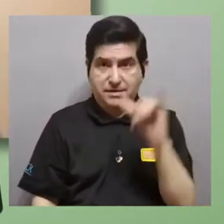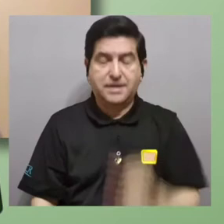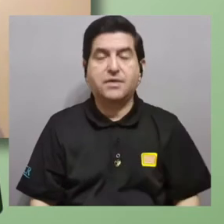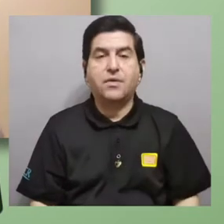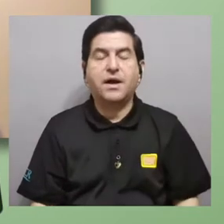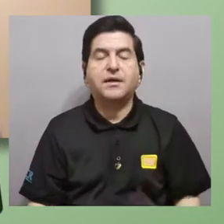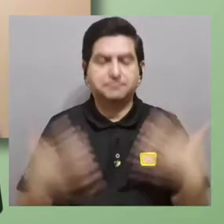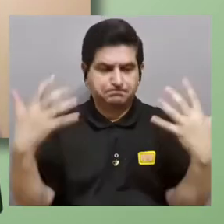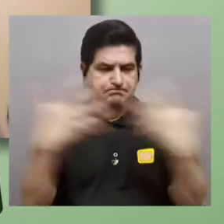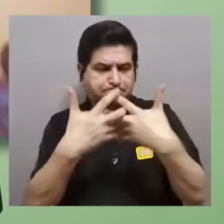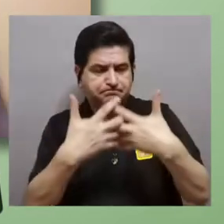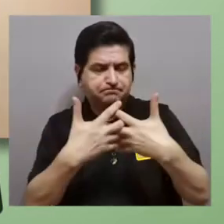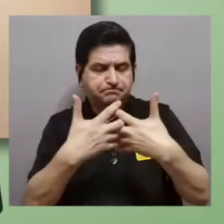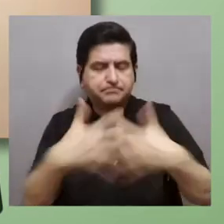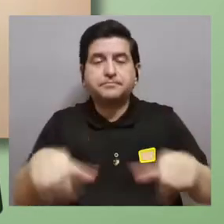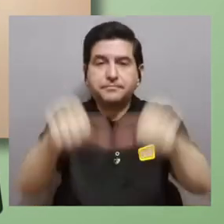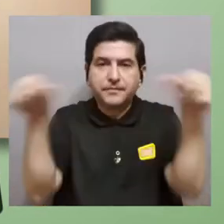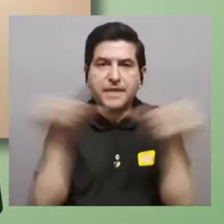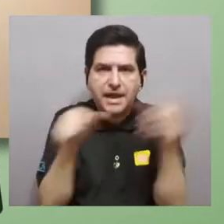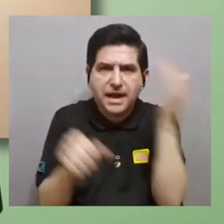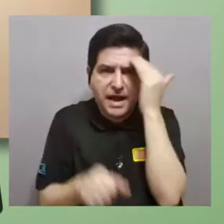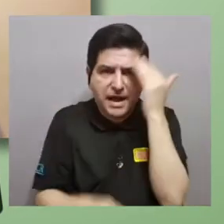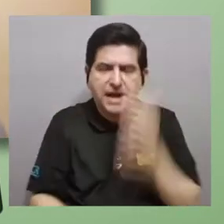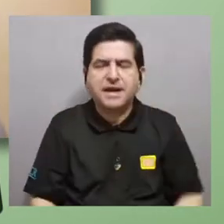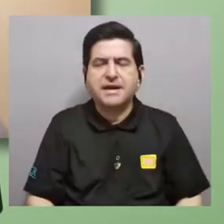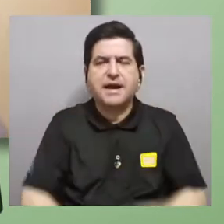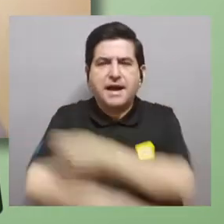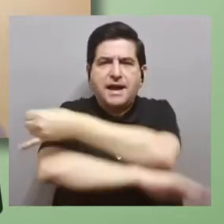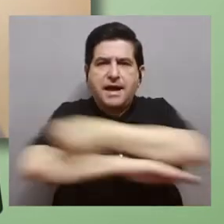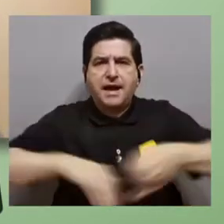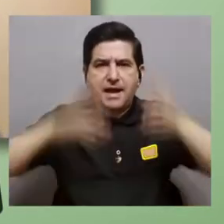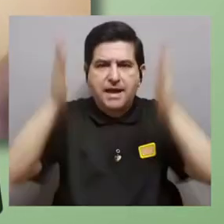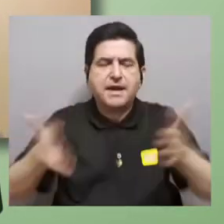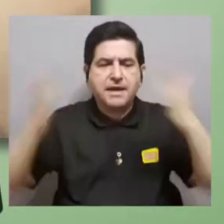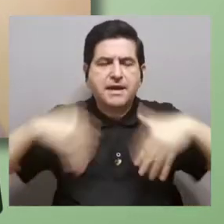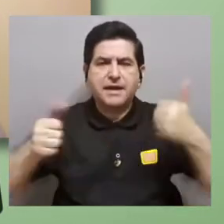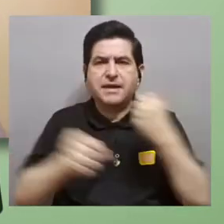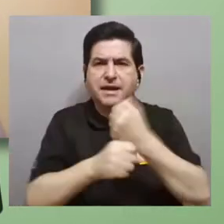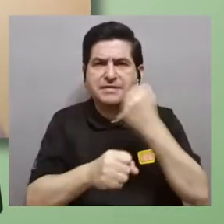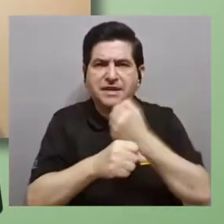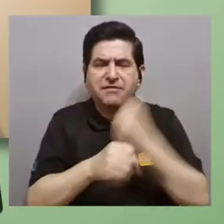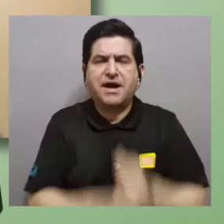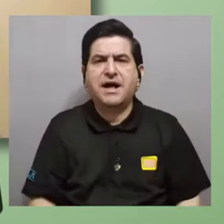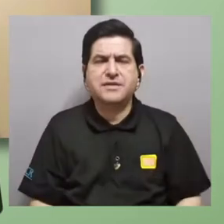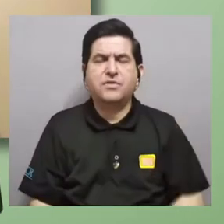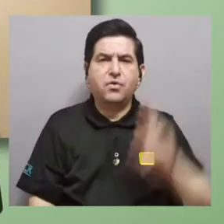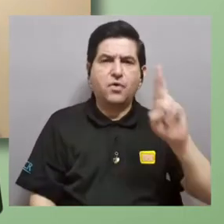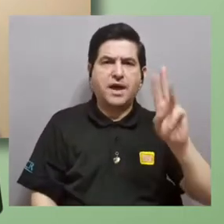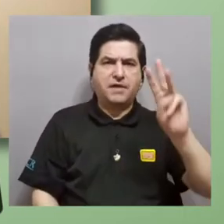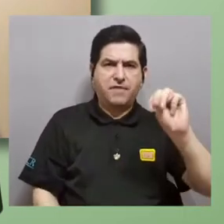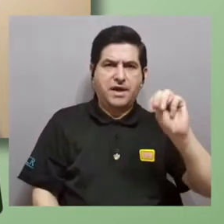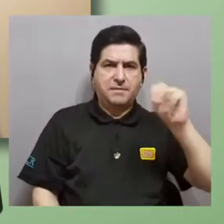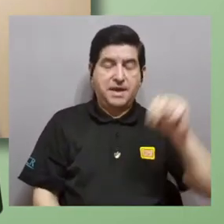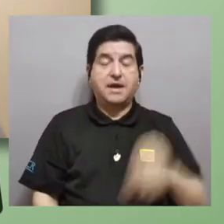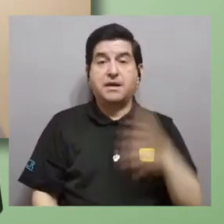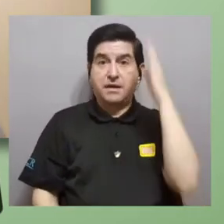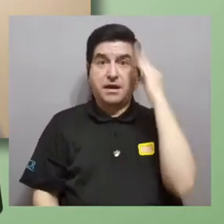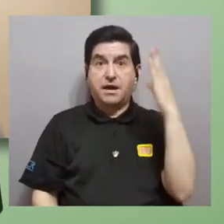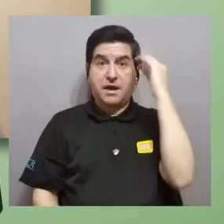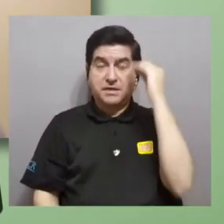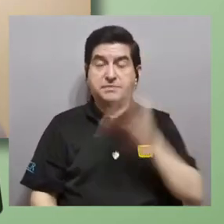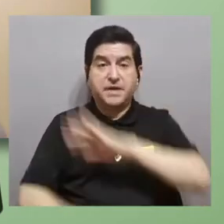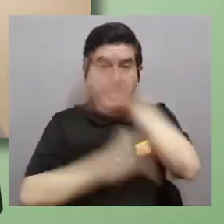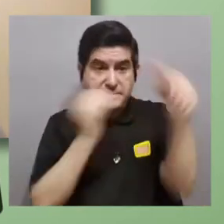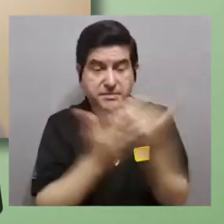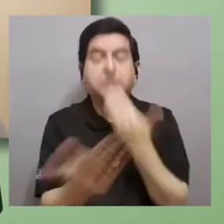sino también por complementar sus áreas de conocimiento una ingeniera ambiental trabajando con resonancia magnética. Una experiencia